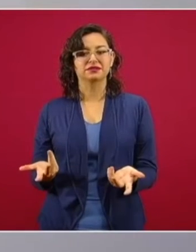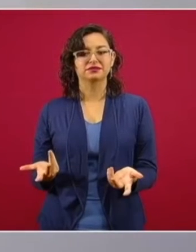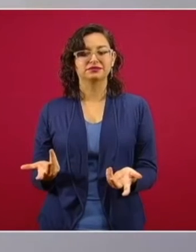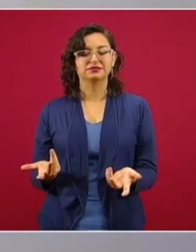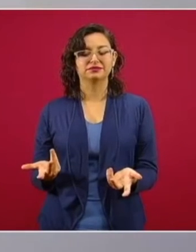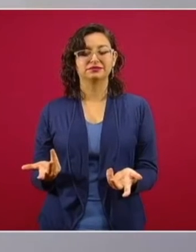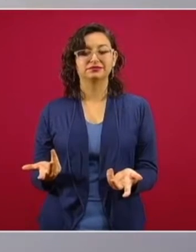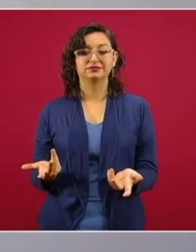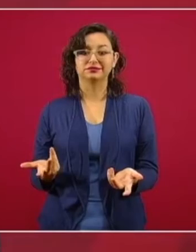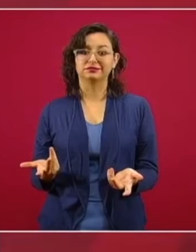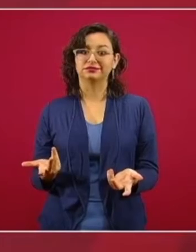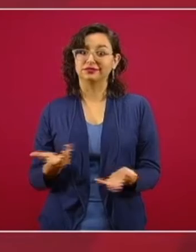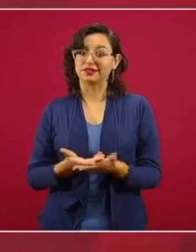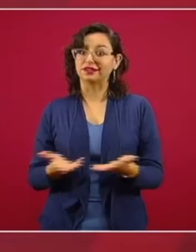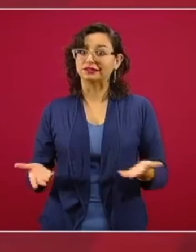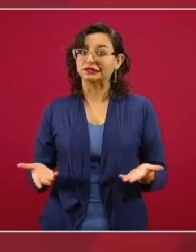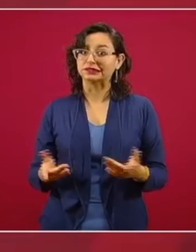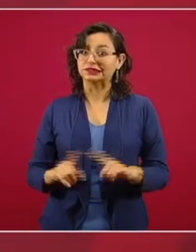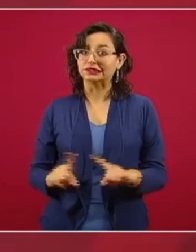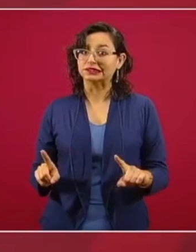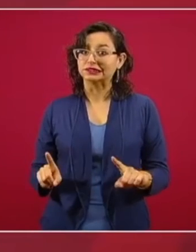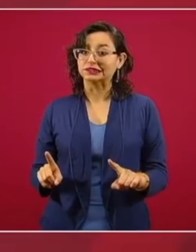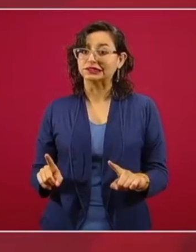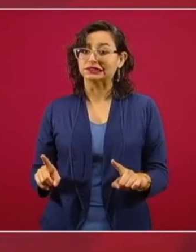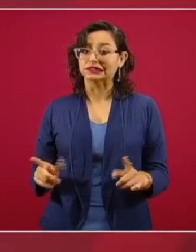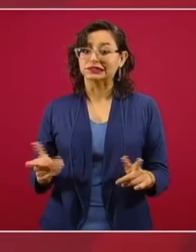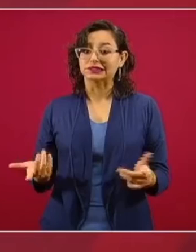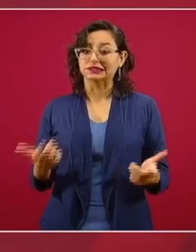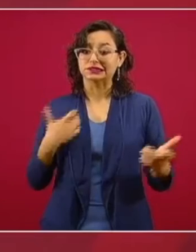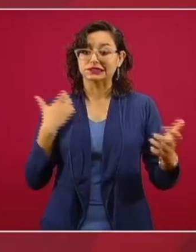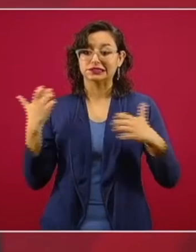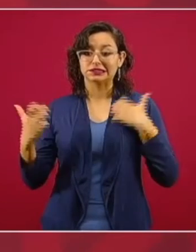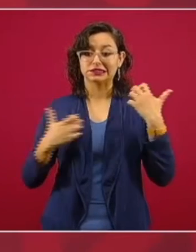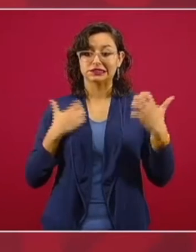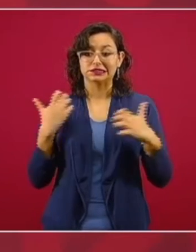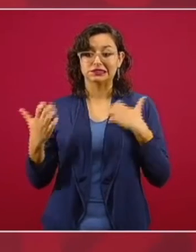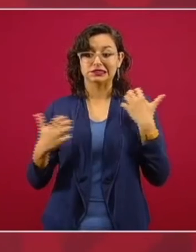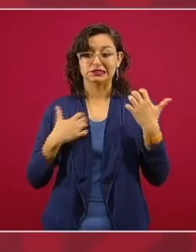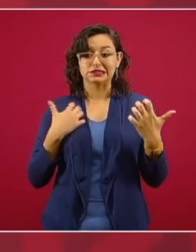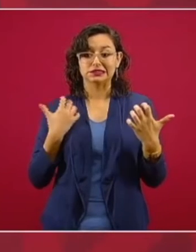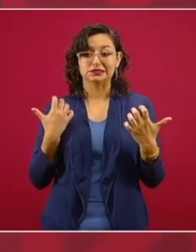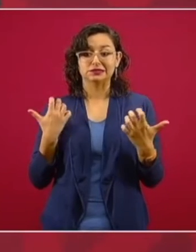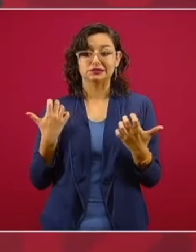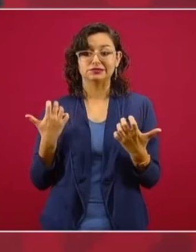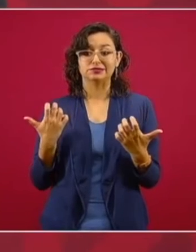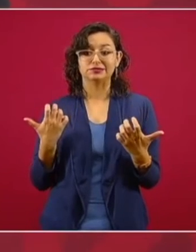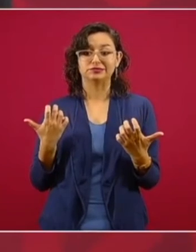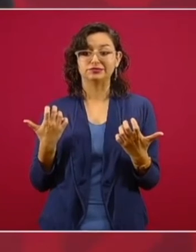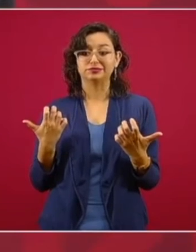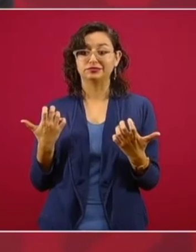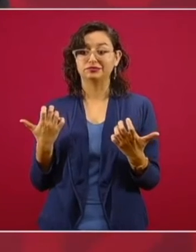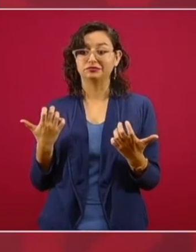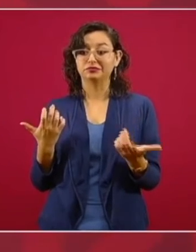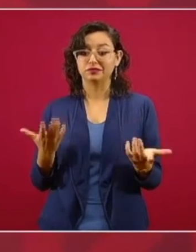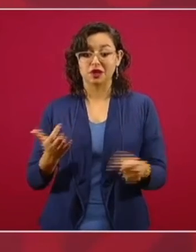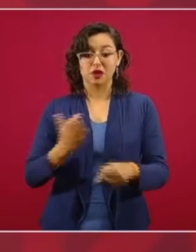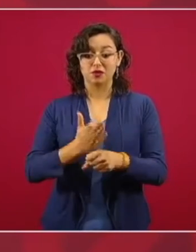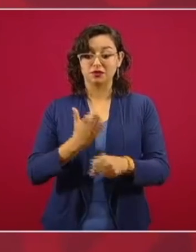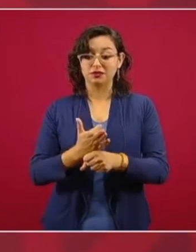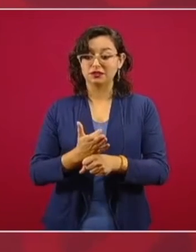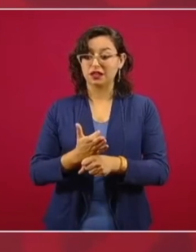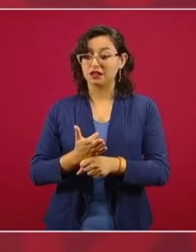Están molestos porque no se les rescata.